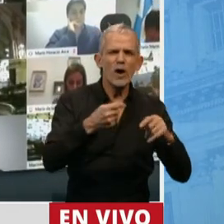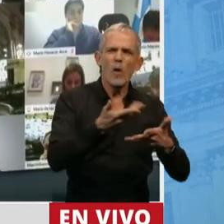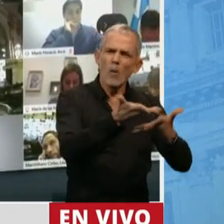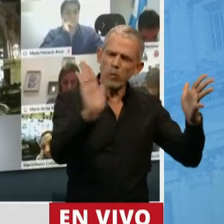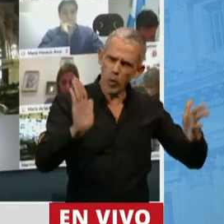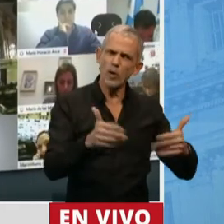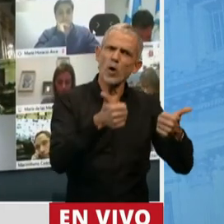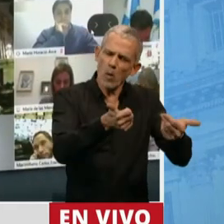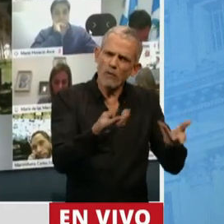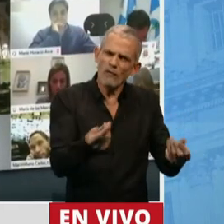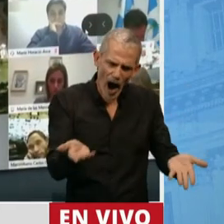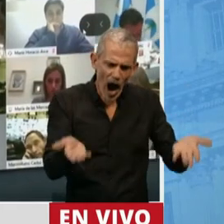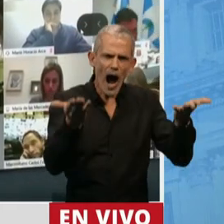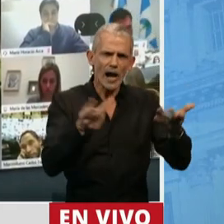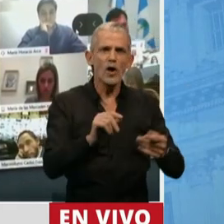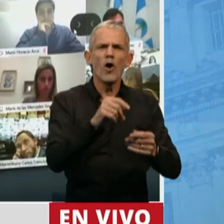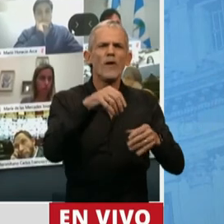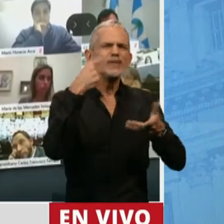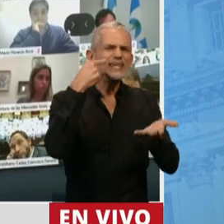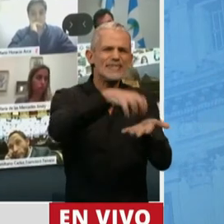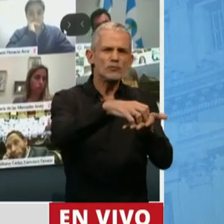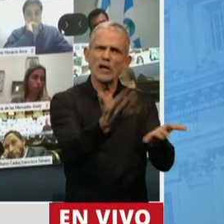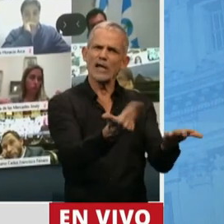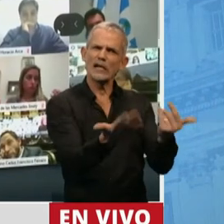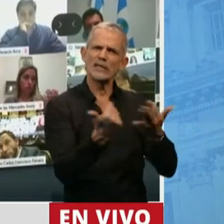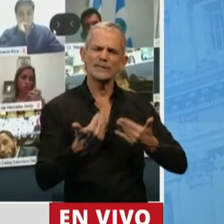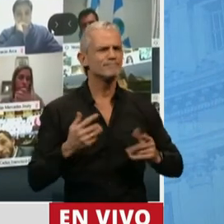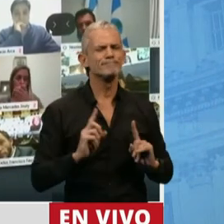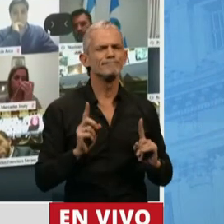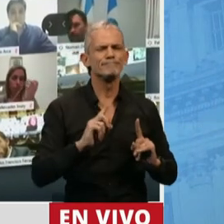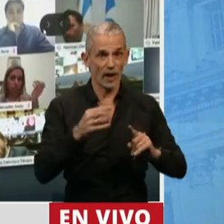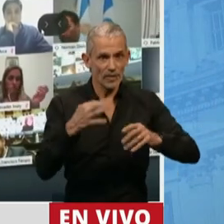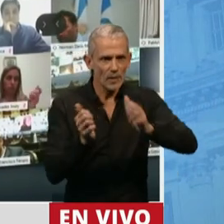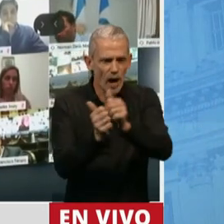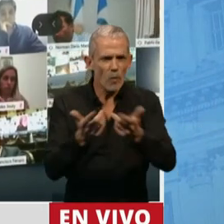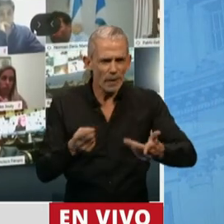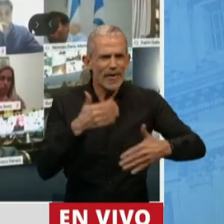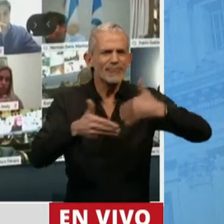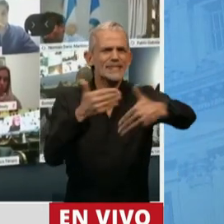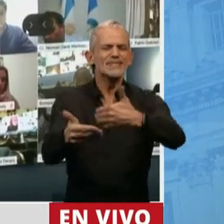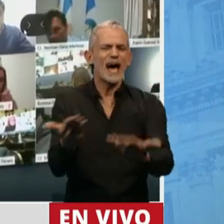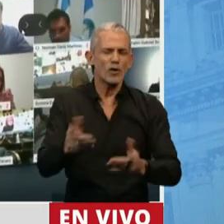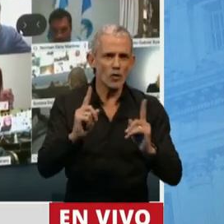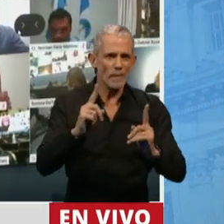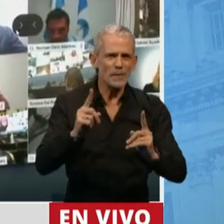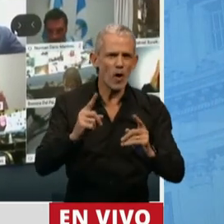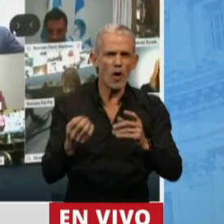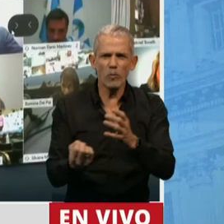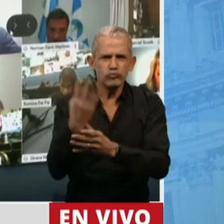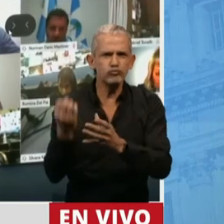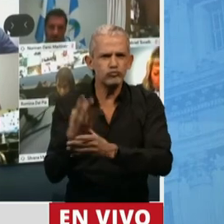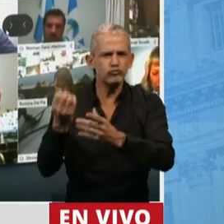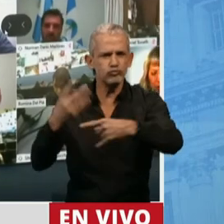públicas ni en el desmantelamiento de instituciones que acompañan el desarrollo de las economías del conocimiento.